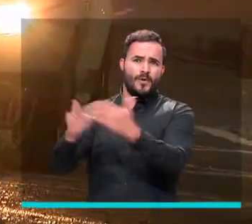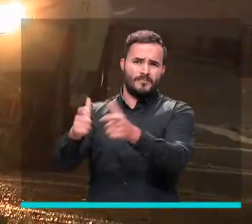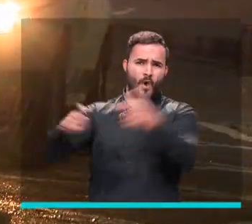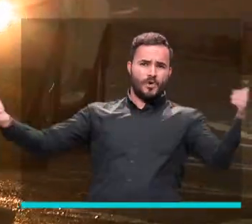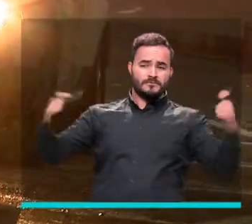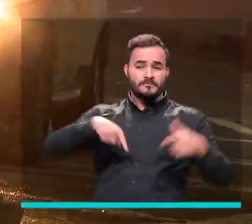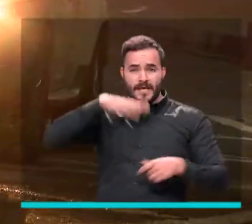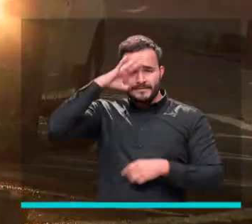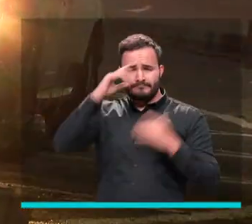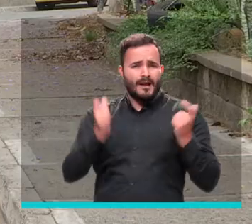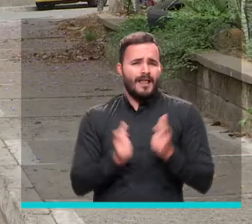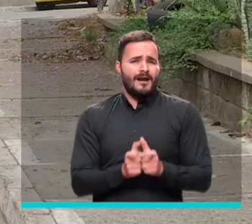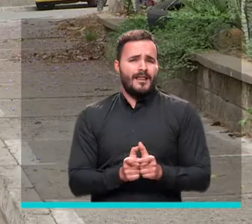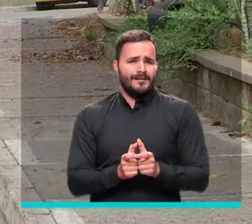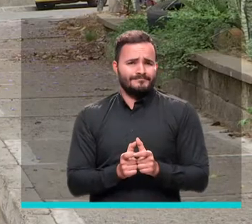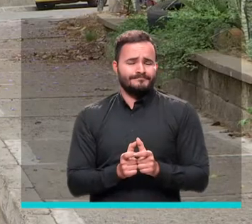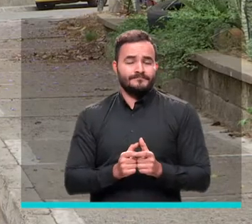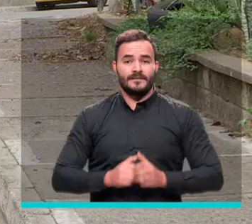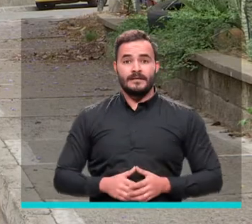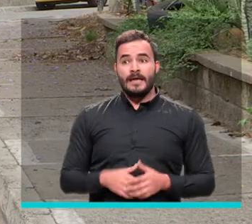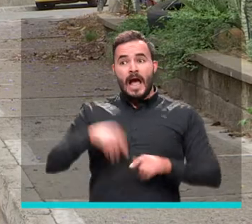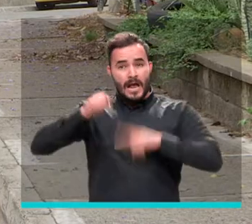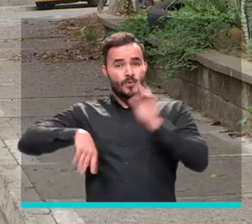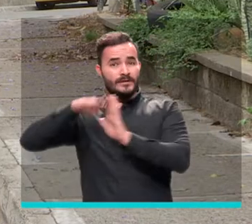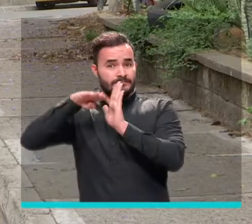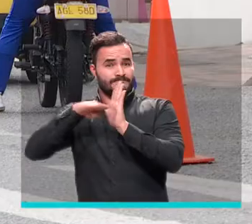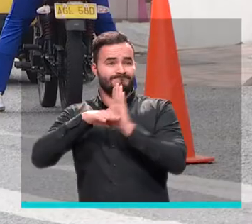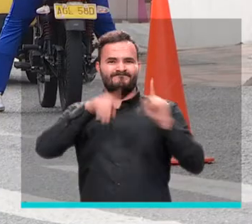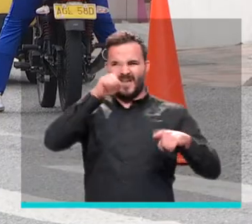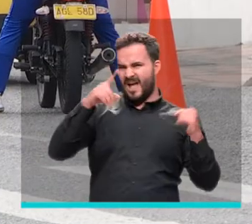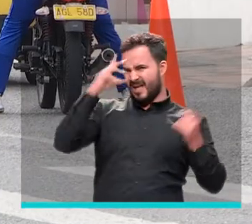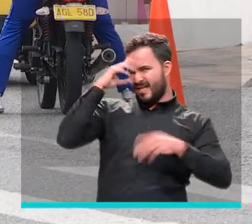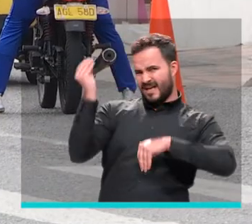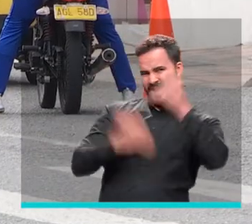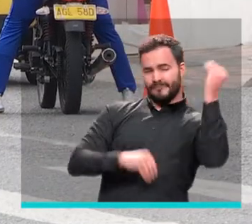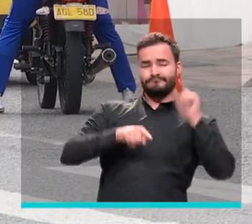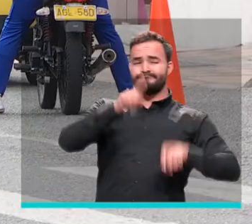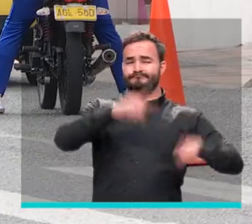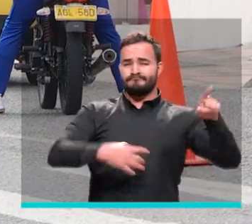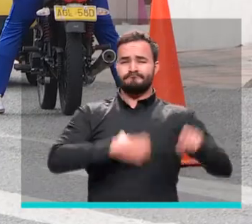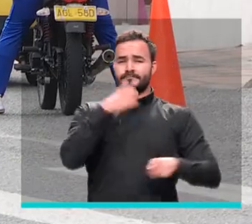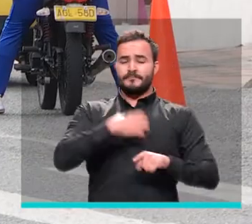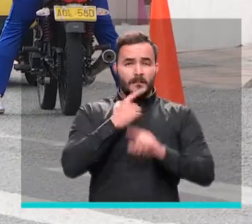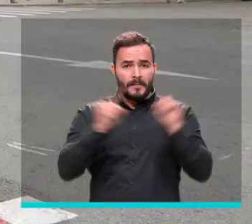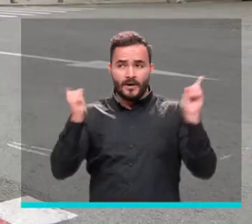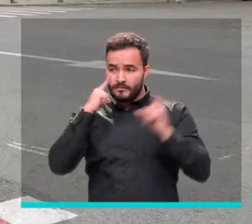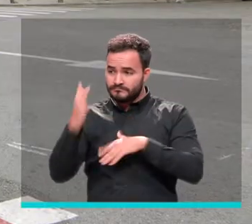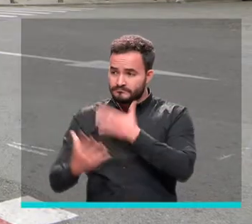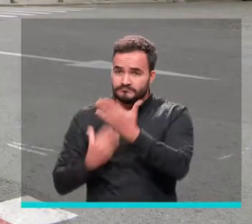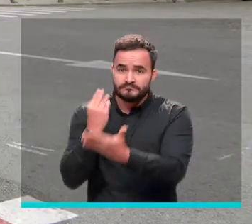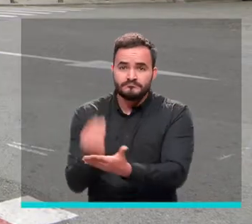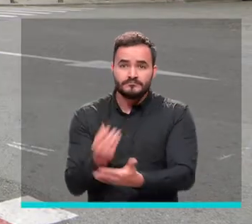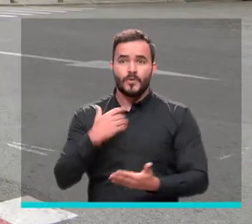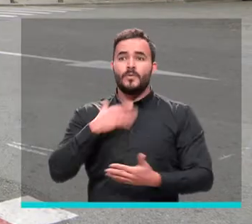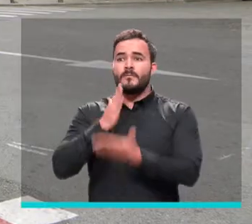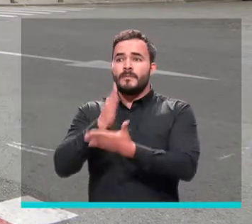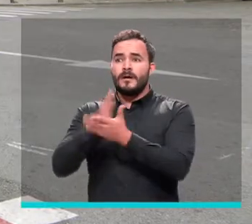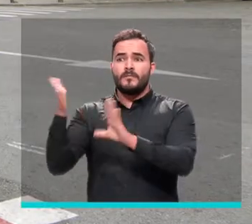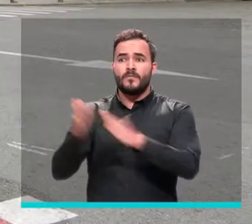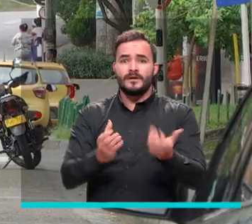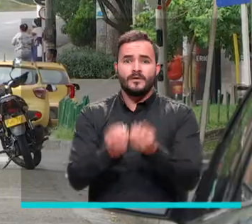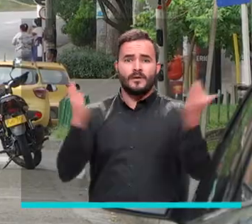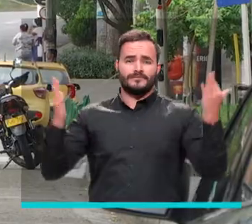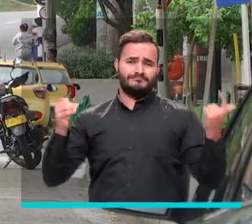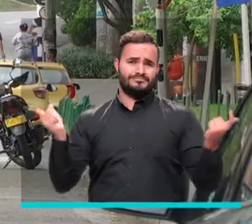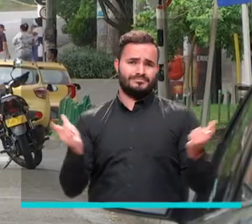algunas medidas generaron polémica, fueron definitivas para mantener a Medellín con una de las tasas más bajas de letalidad en el